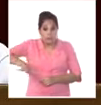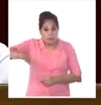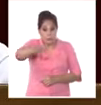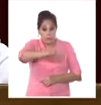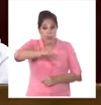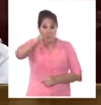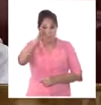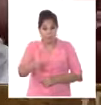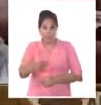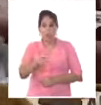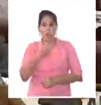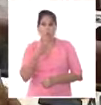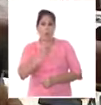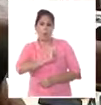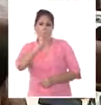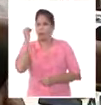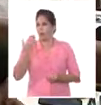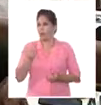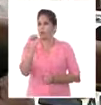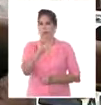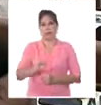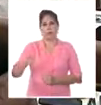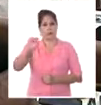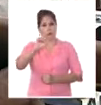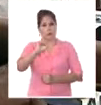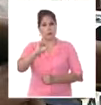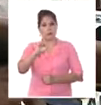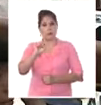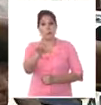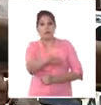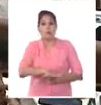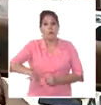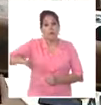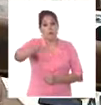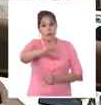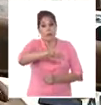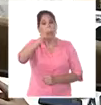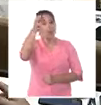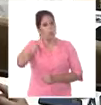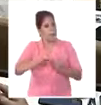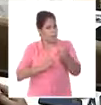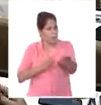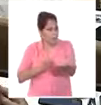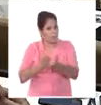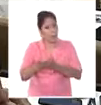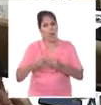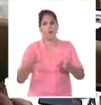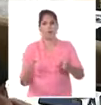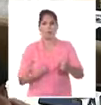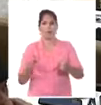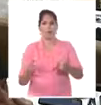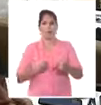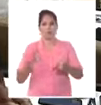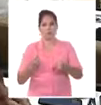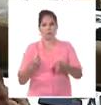solo se consigue con socialismo, la sociedad por la que seguimos y seguiremos luchando.